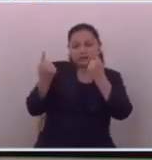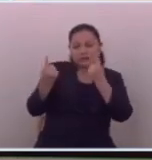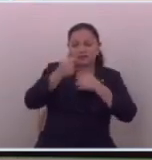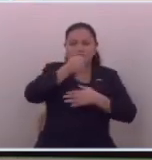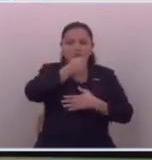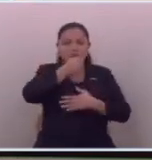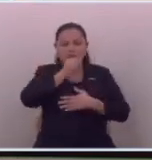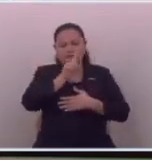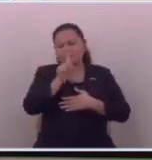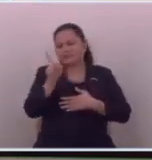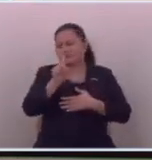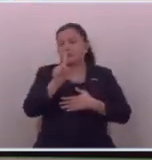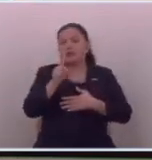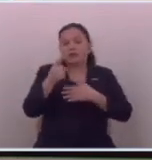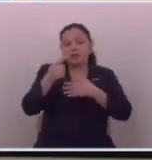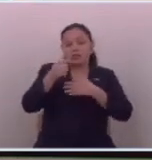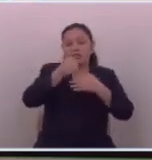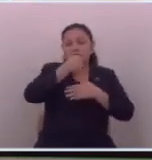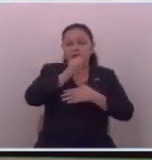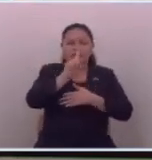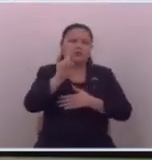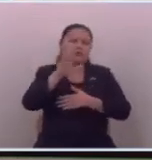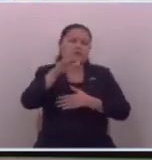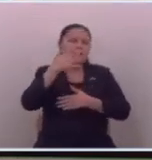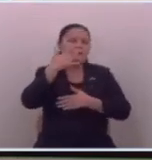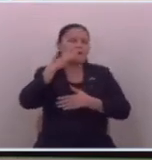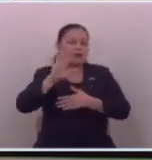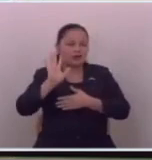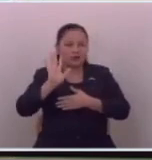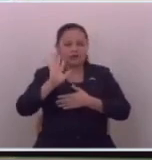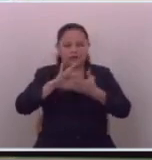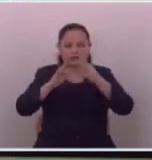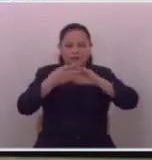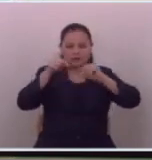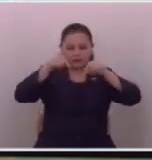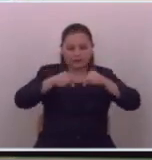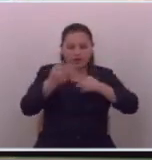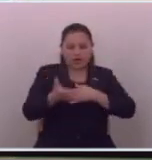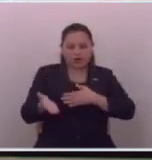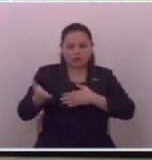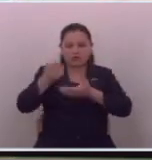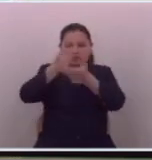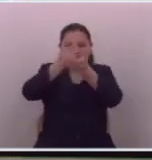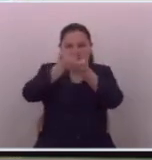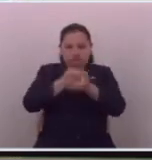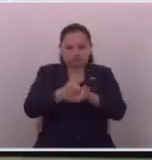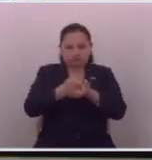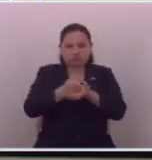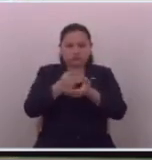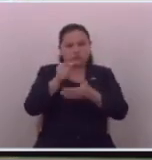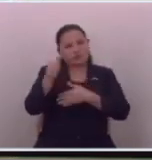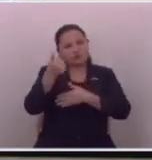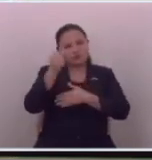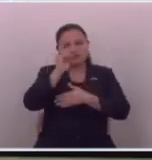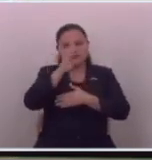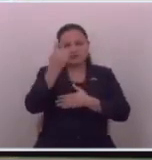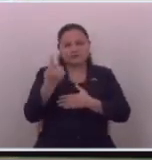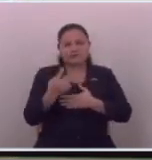periodista no de los periodistas no hombre miren hablemos las cosas como son como dice aquel